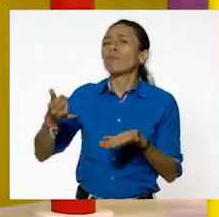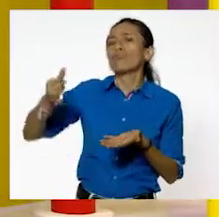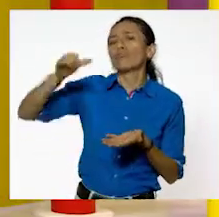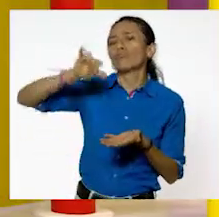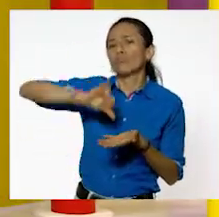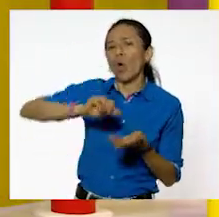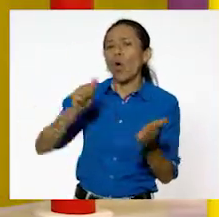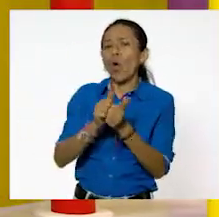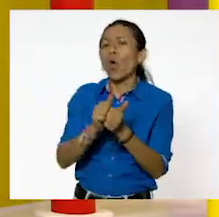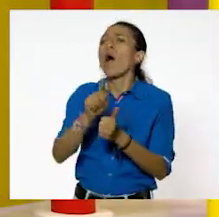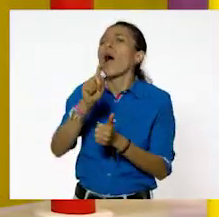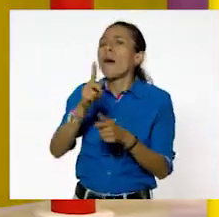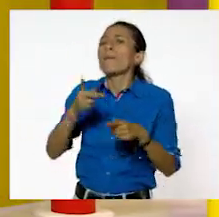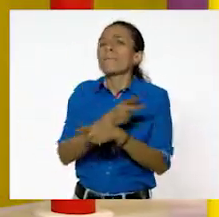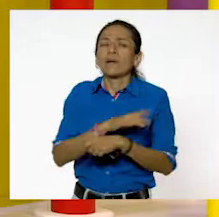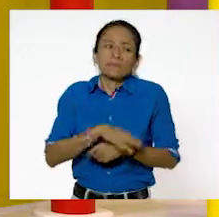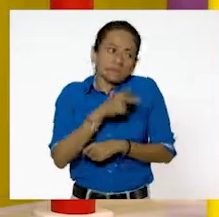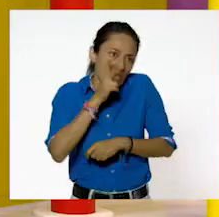vamos a intentarlo.